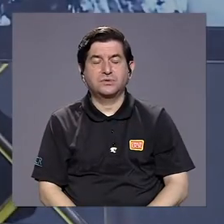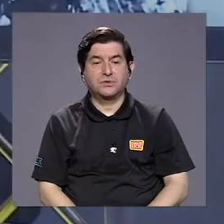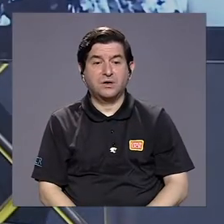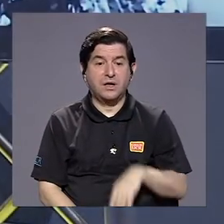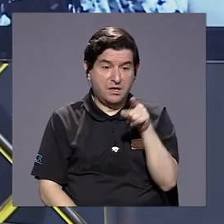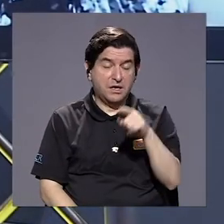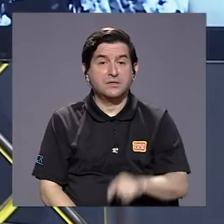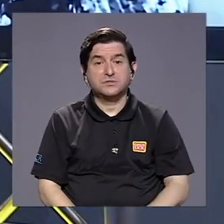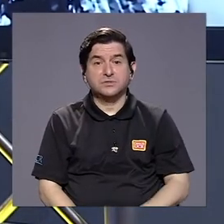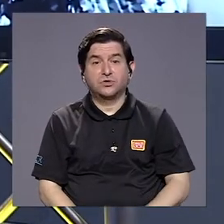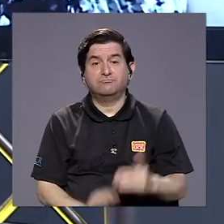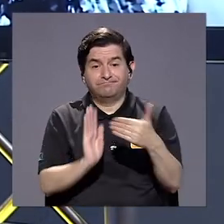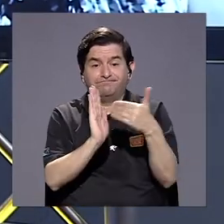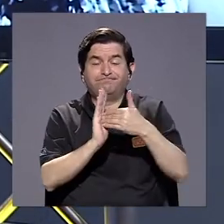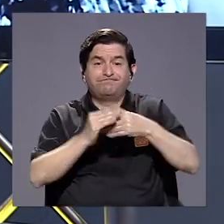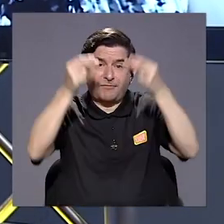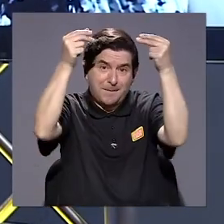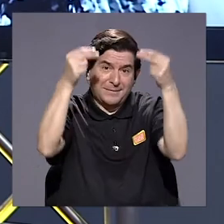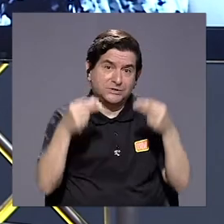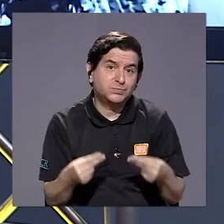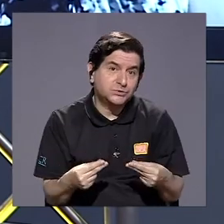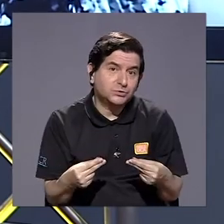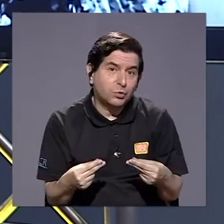tocaría presupuesto, obviamente.